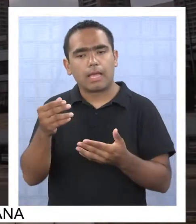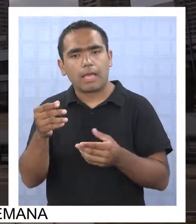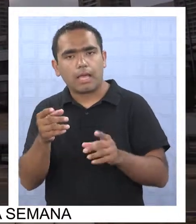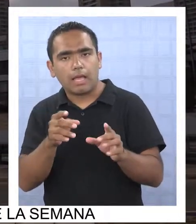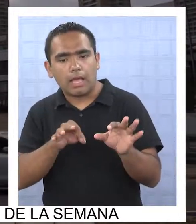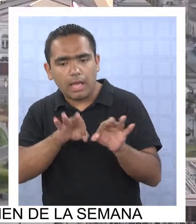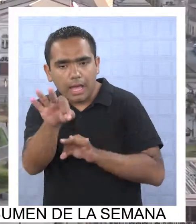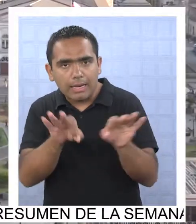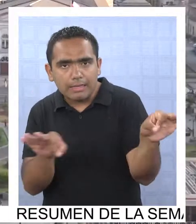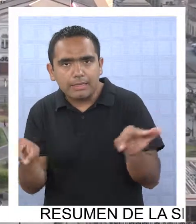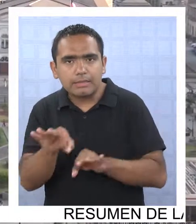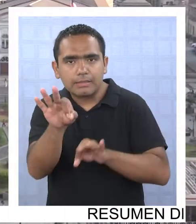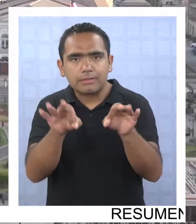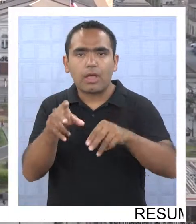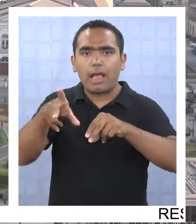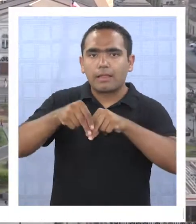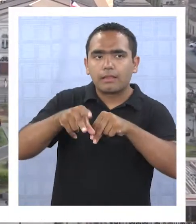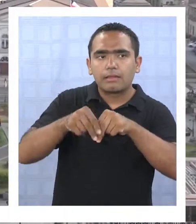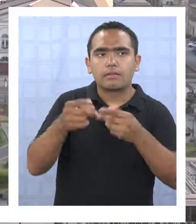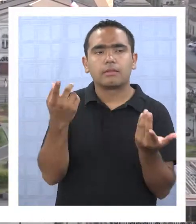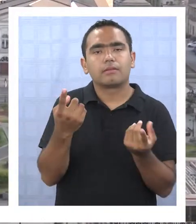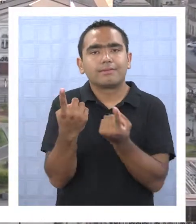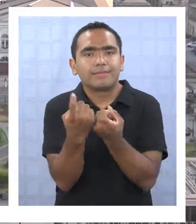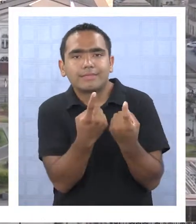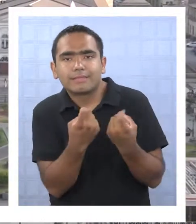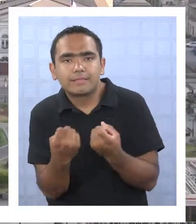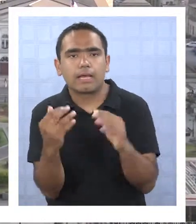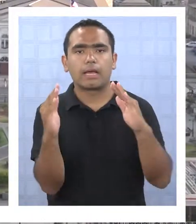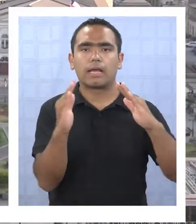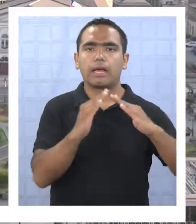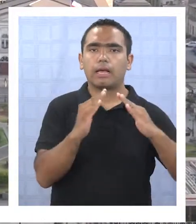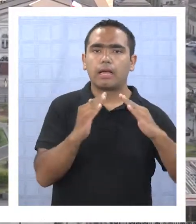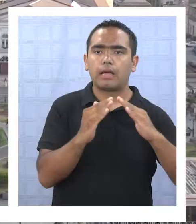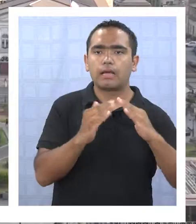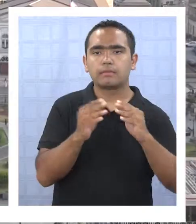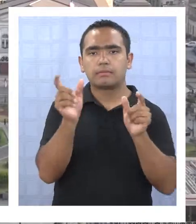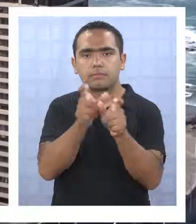en pro de la necesidad de conseguir una vivienda digna.